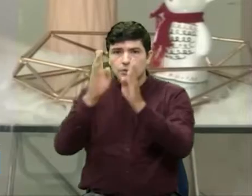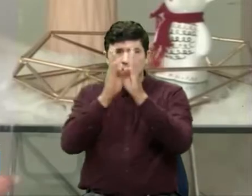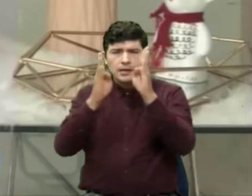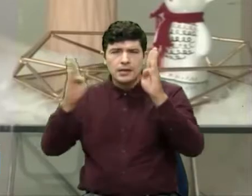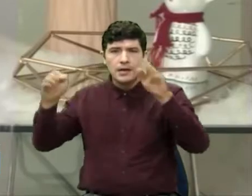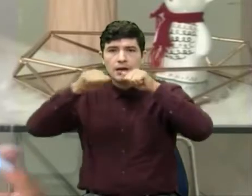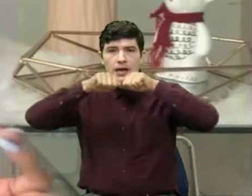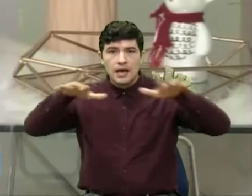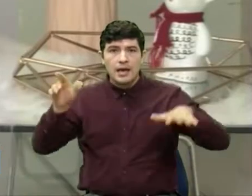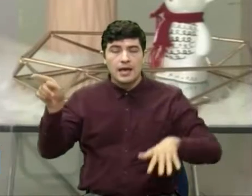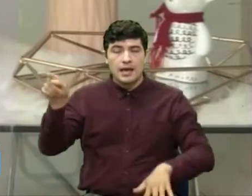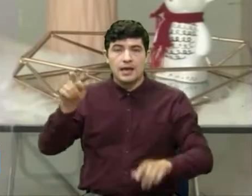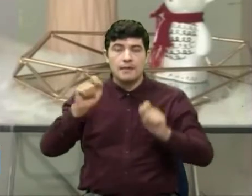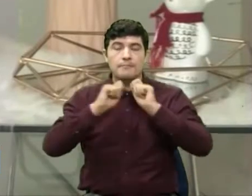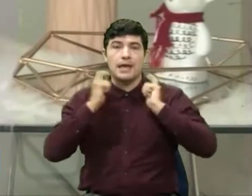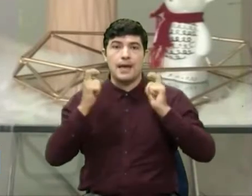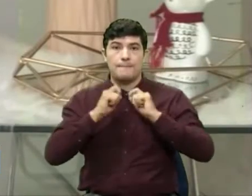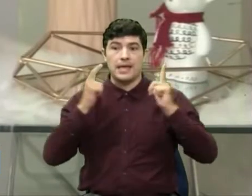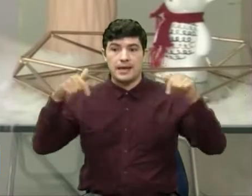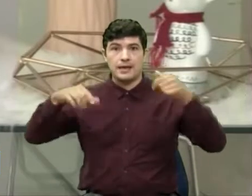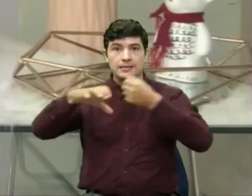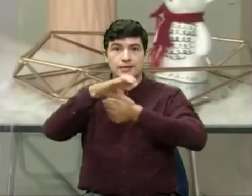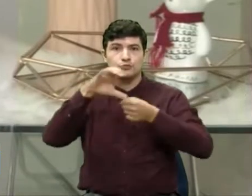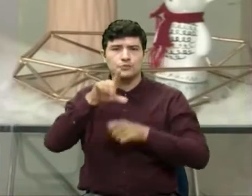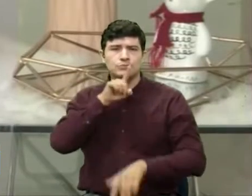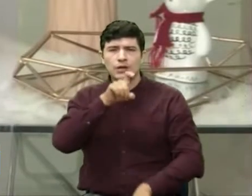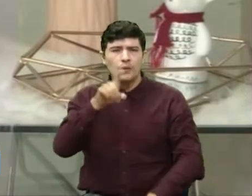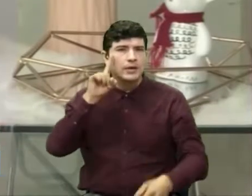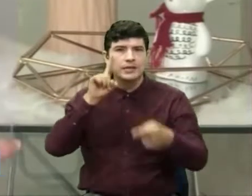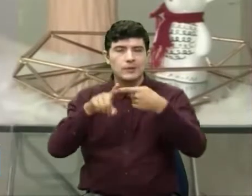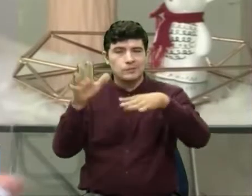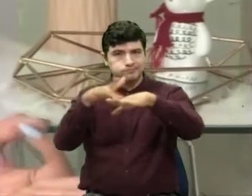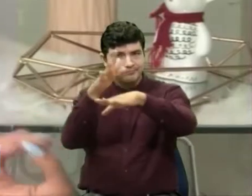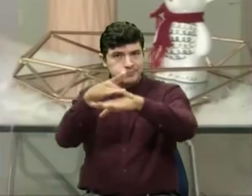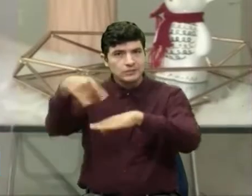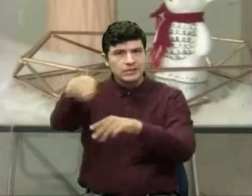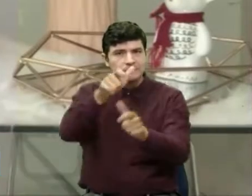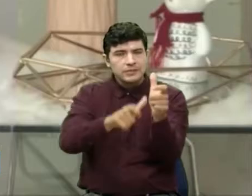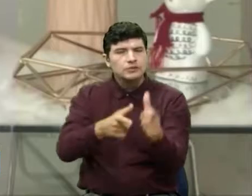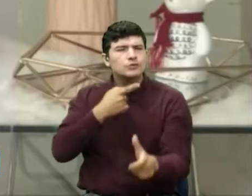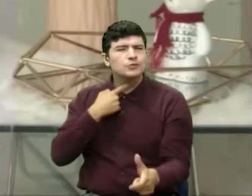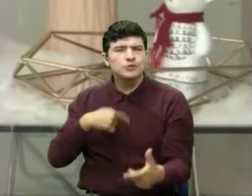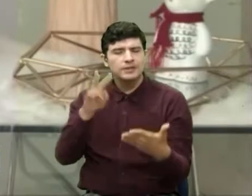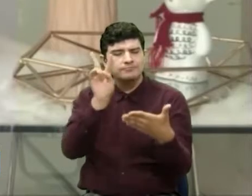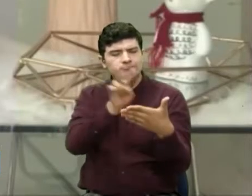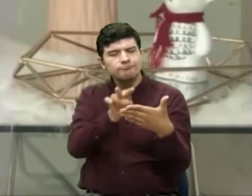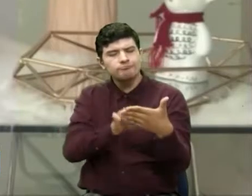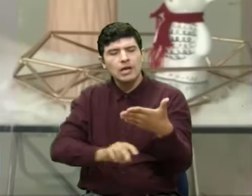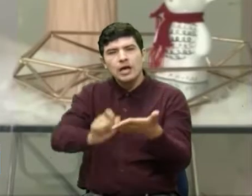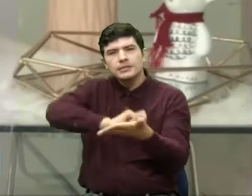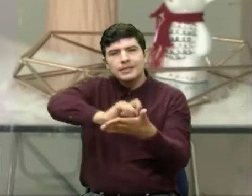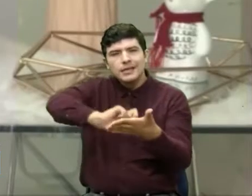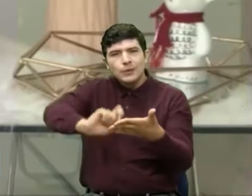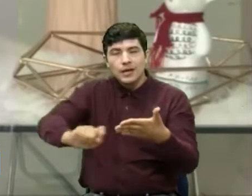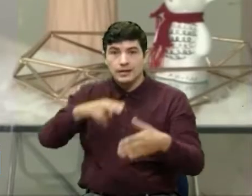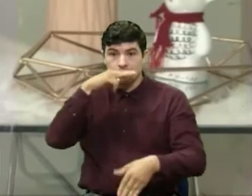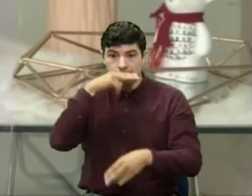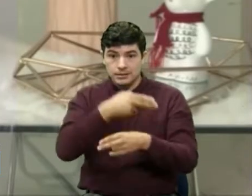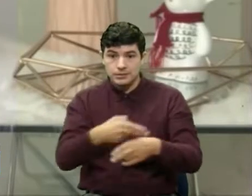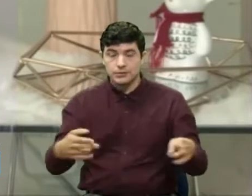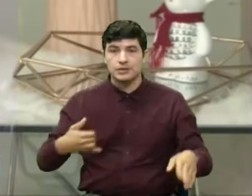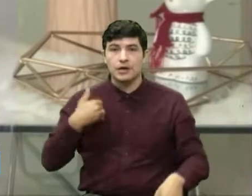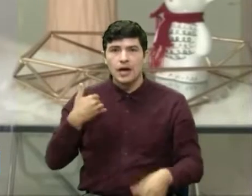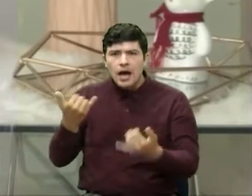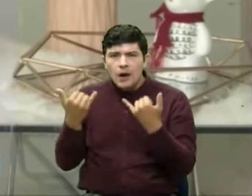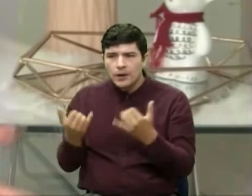Pública Gabriel Turbay de Bucaramanga busca incentivar el hábito de la lectura y la escritura en niños y jóvenes. Esta vez a través